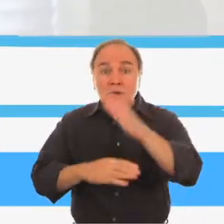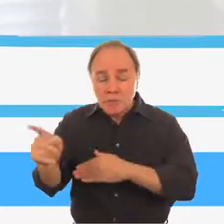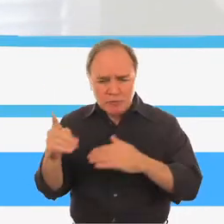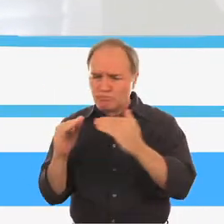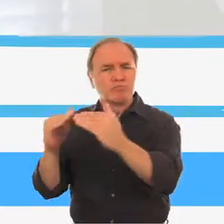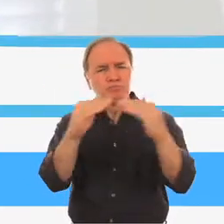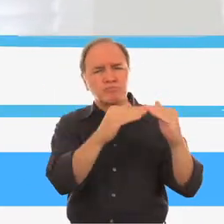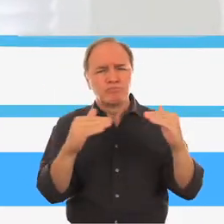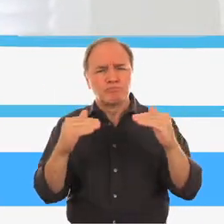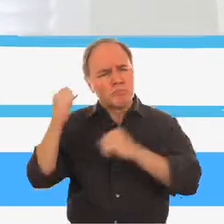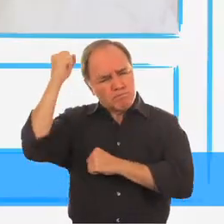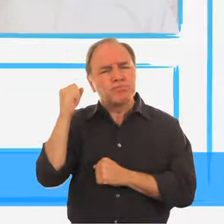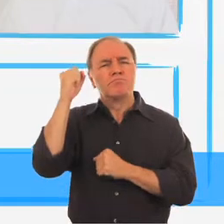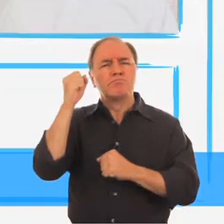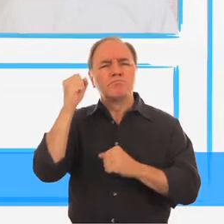a todo.